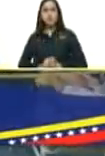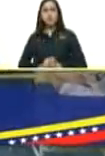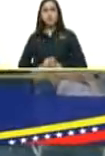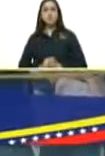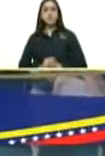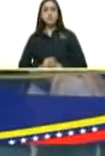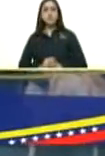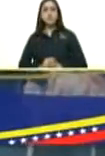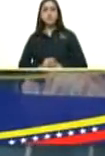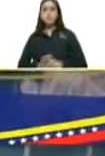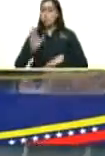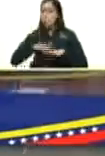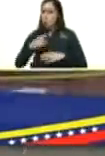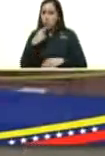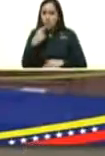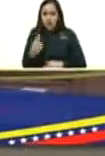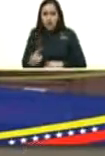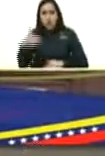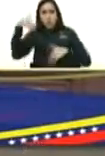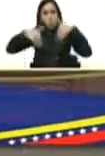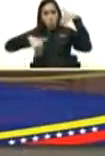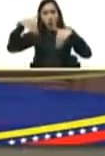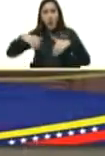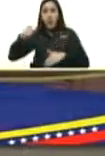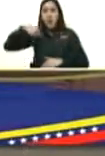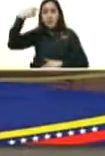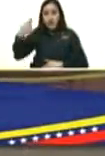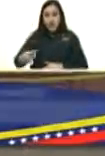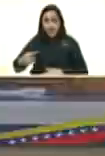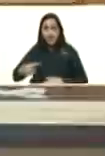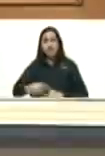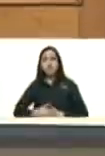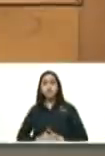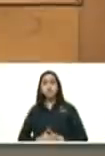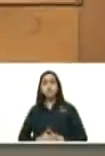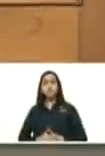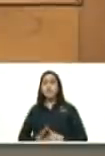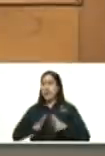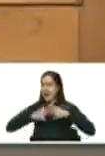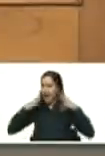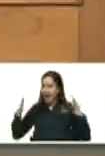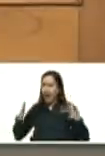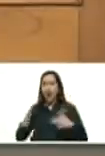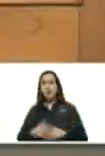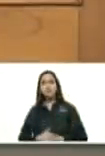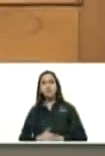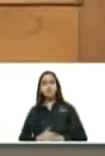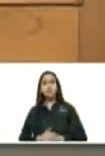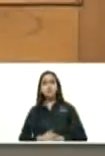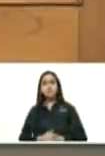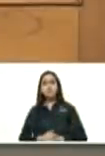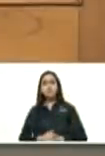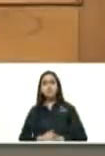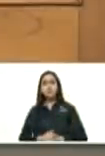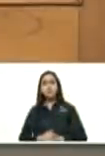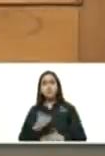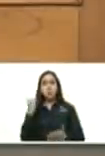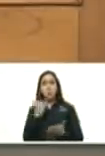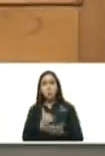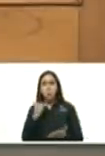por eso yo he dicho que estas elecciones 2022 mega elecciones prueba